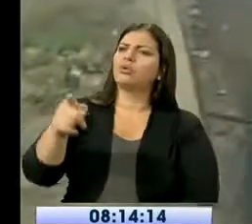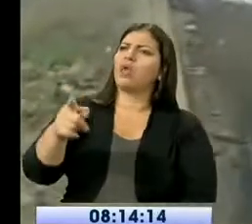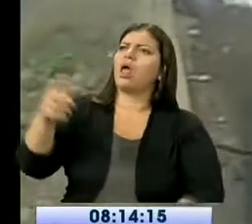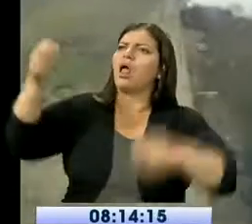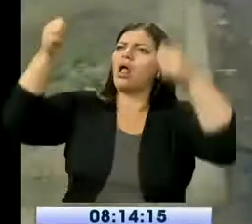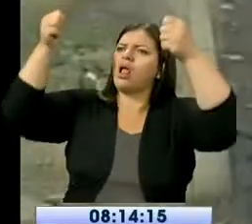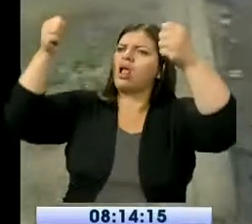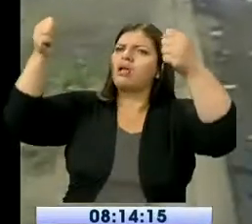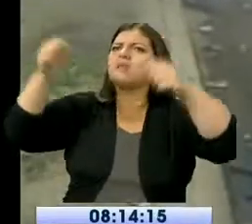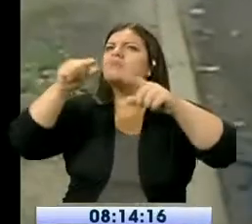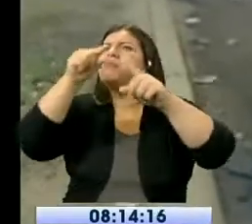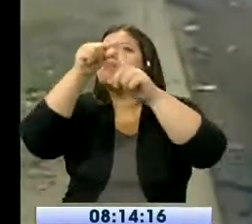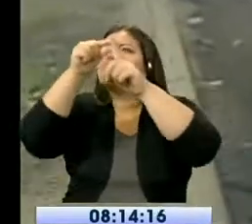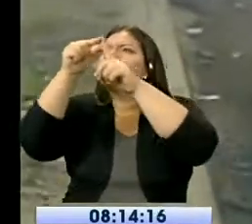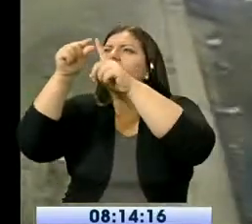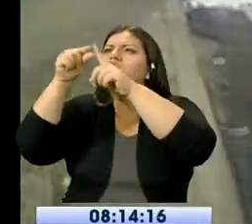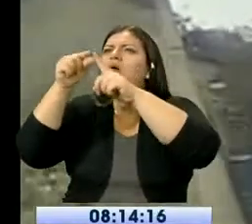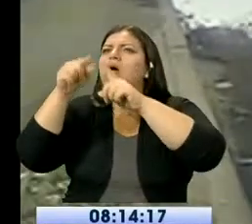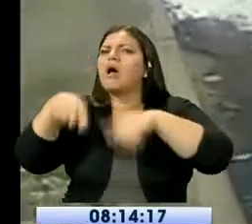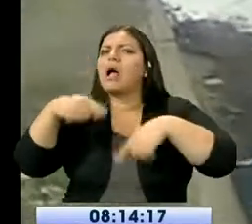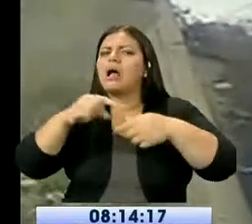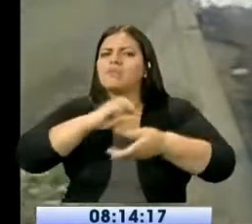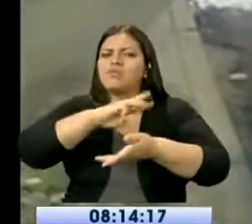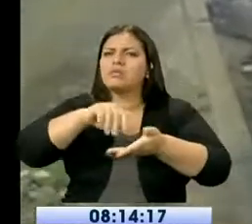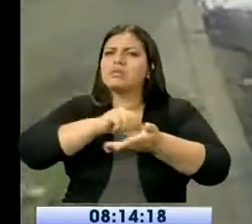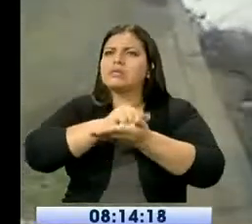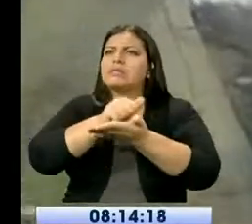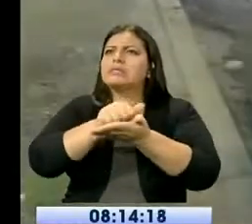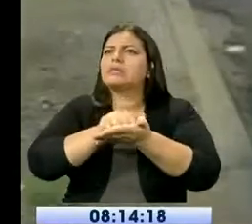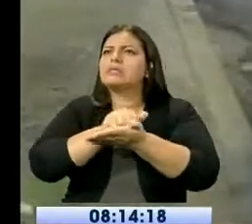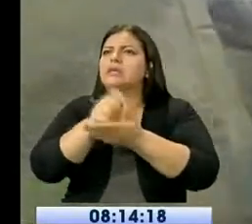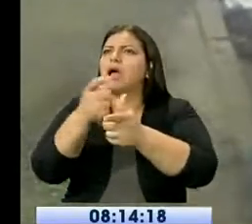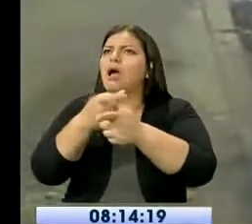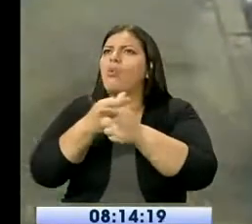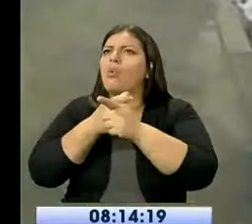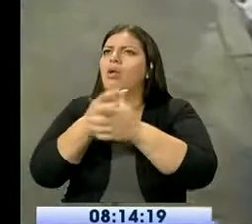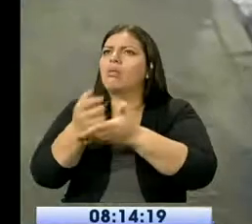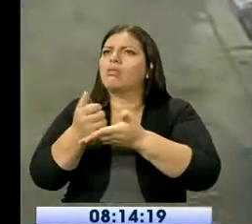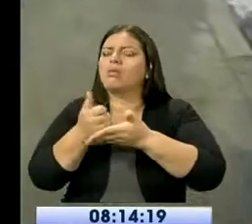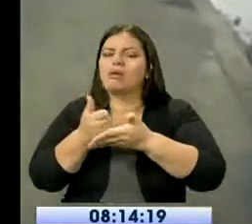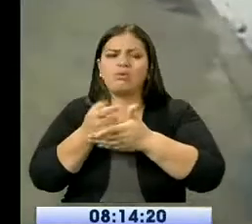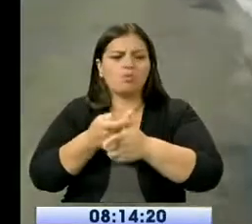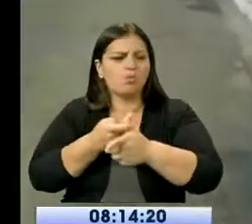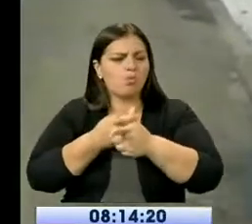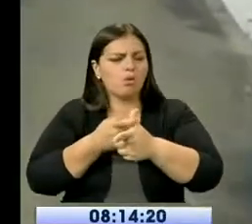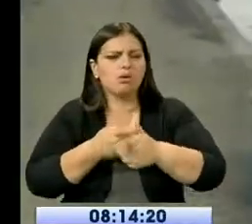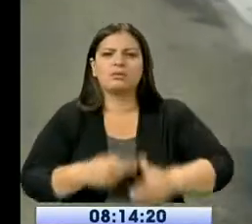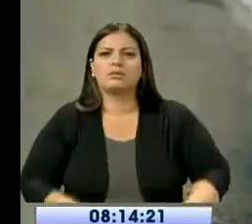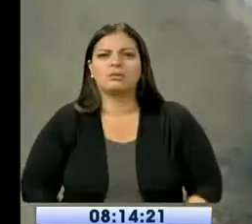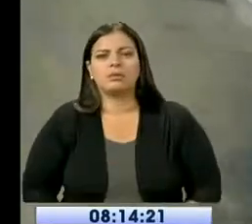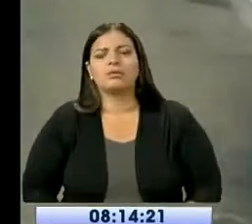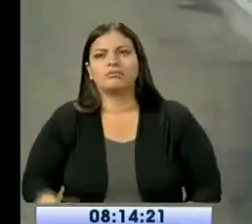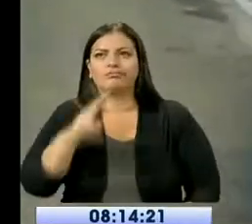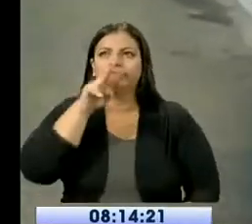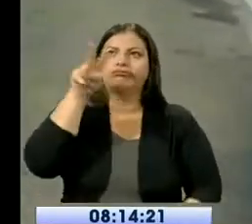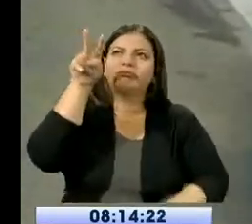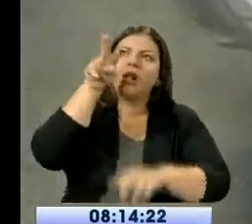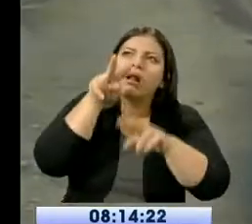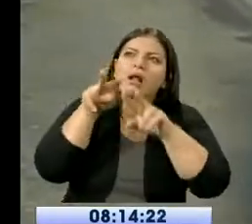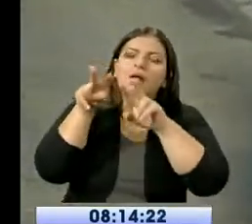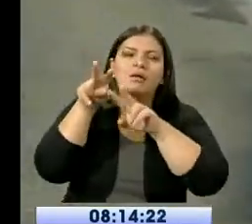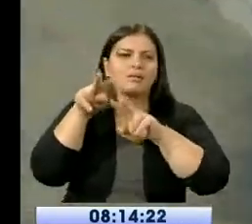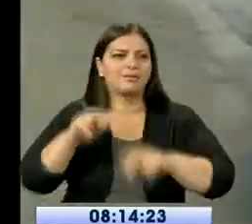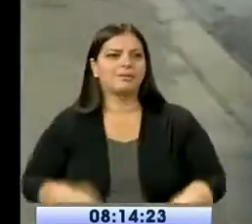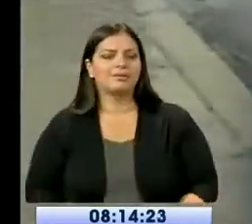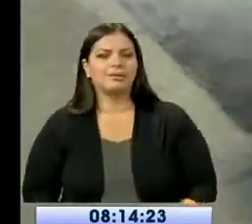inmediata en Monte Sinaí. Se han olvidado de este lugar. Mi señora, buenos días. ¿Por qué consideran que los han